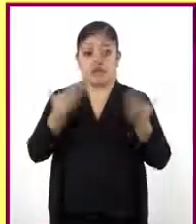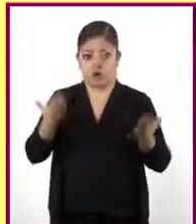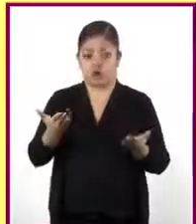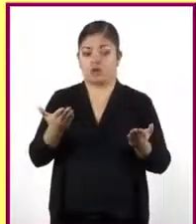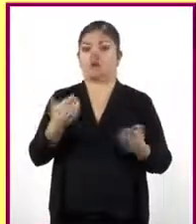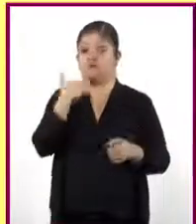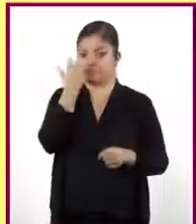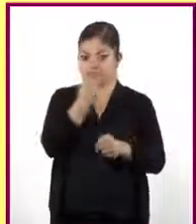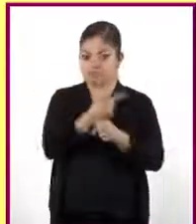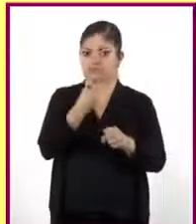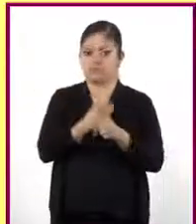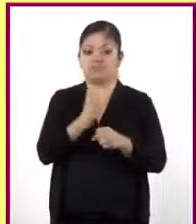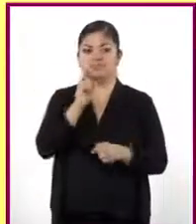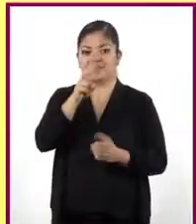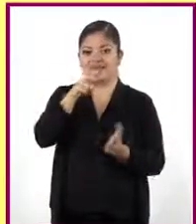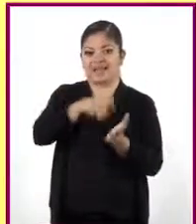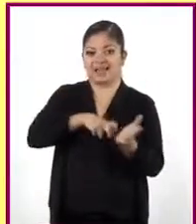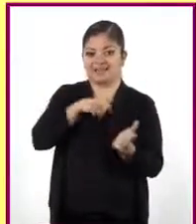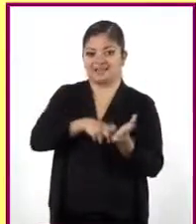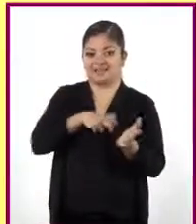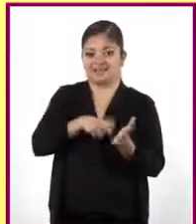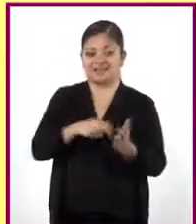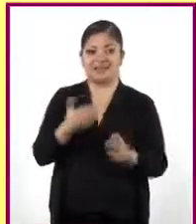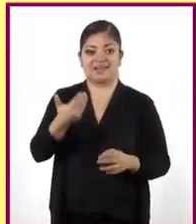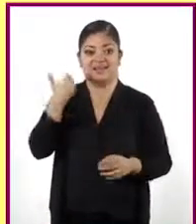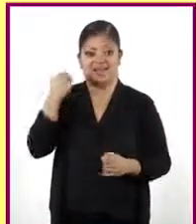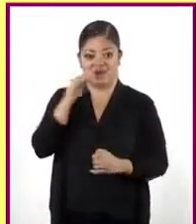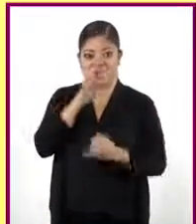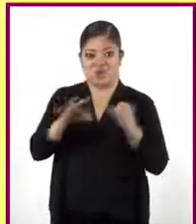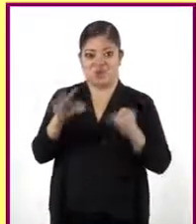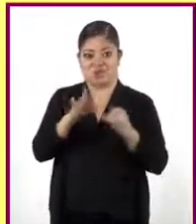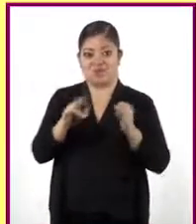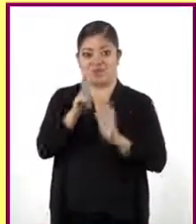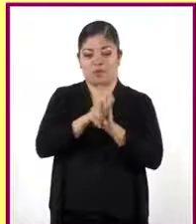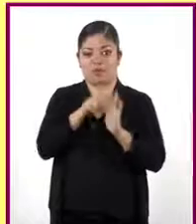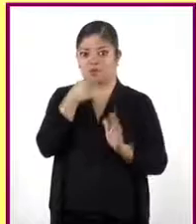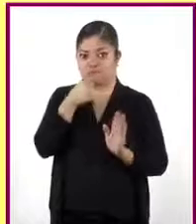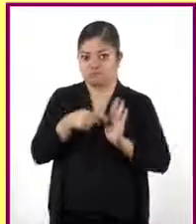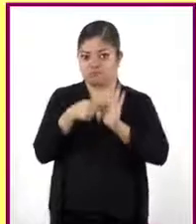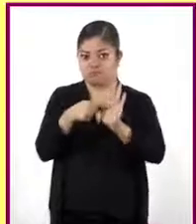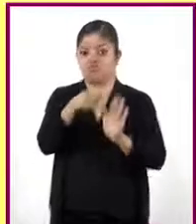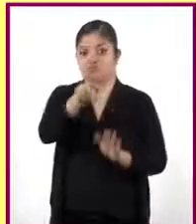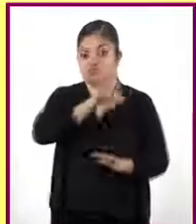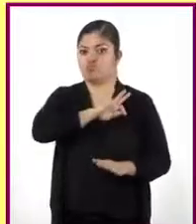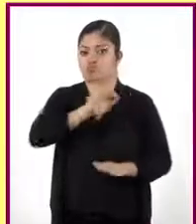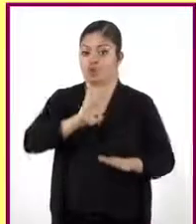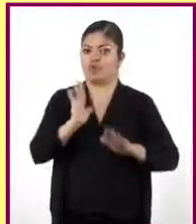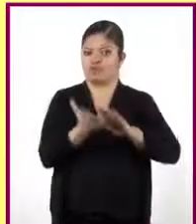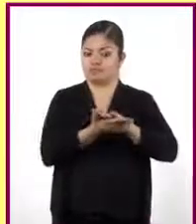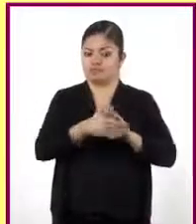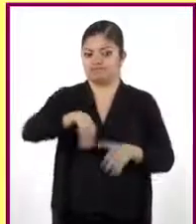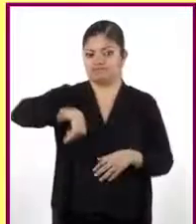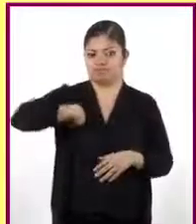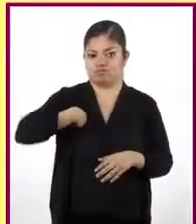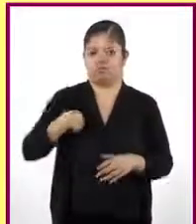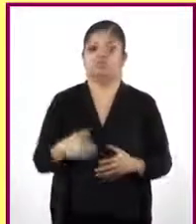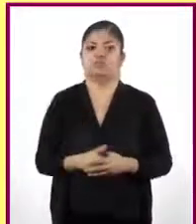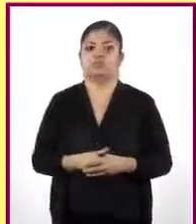los invitamos a que resuelvan el ejercicio que se menciona al final del video y lo incluyan en su carpeta de experiencias.